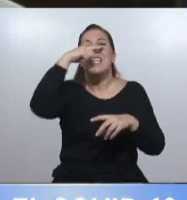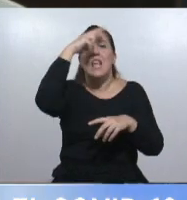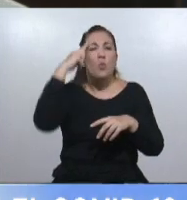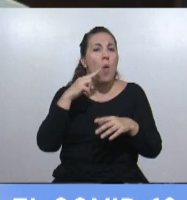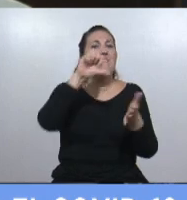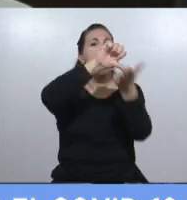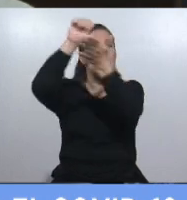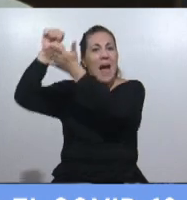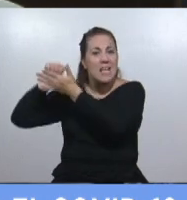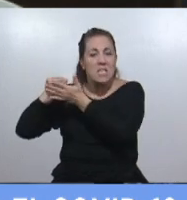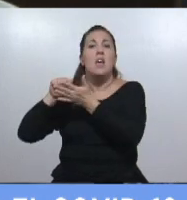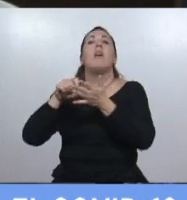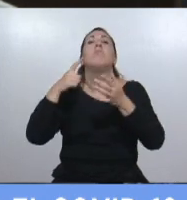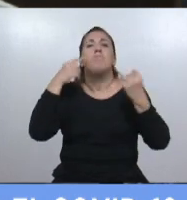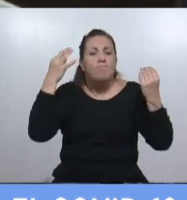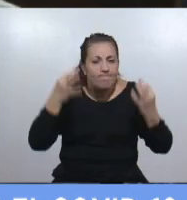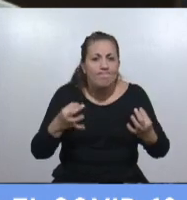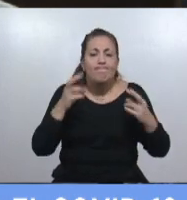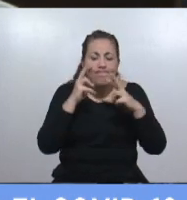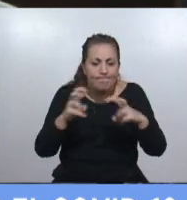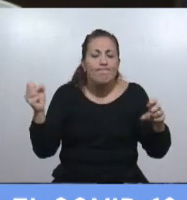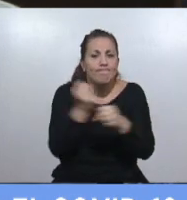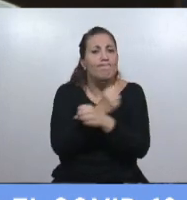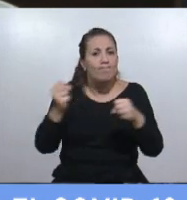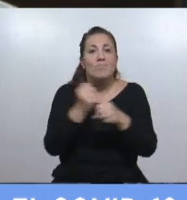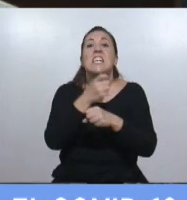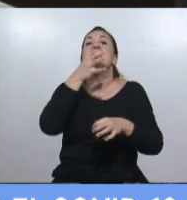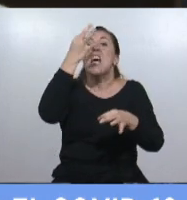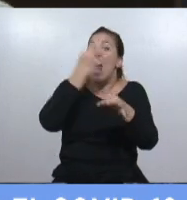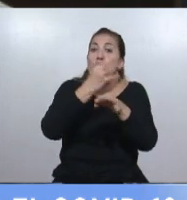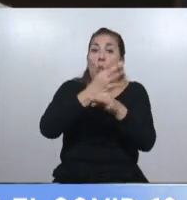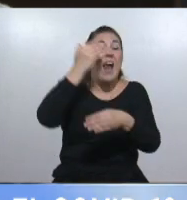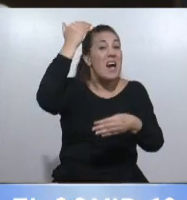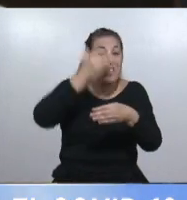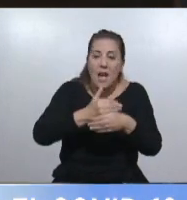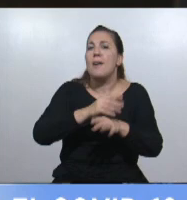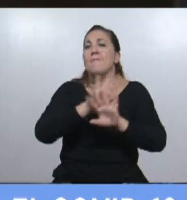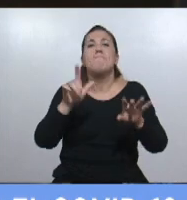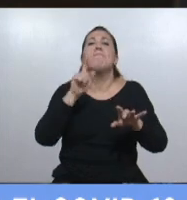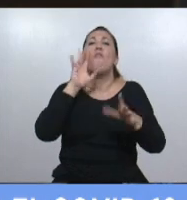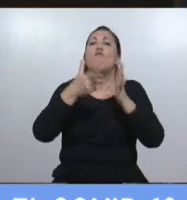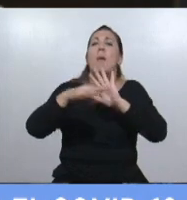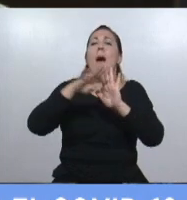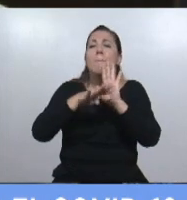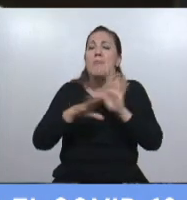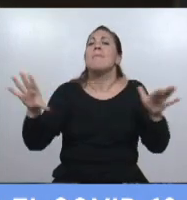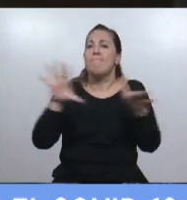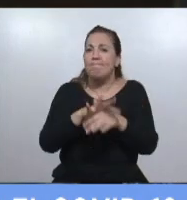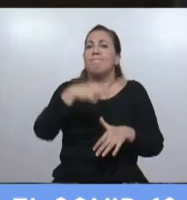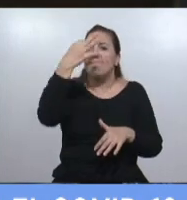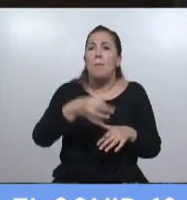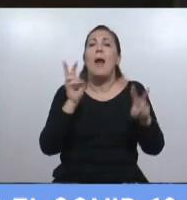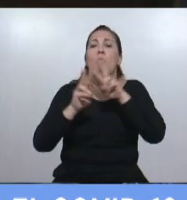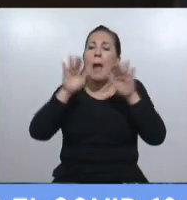y la conclusión fue que el cierre de las escuelas es la segunda medida más eficaz para reducir los contagios después de la